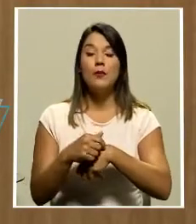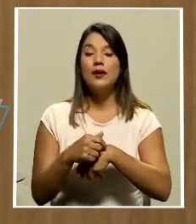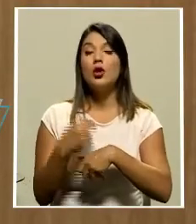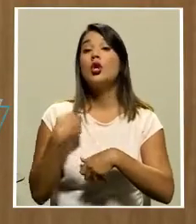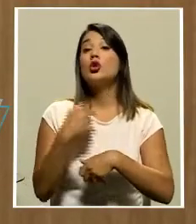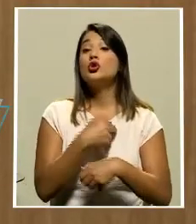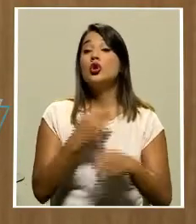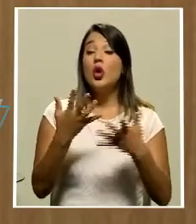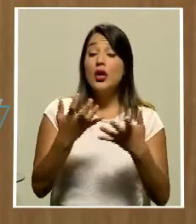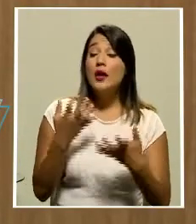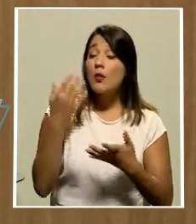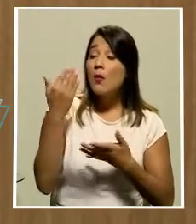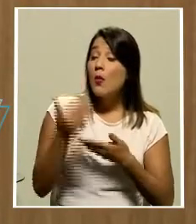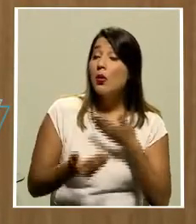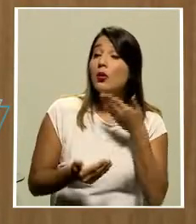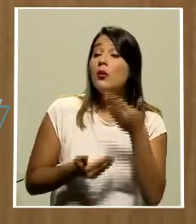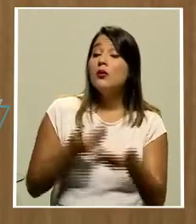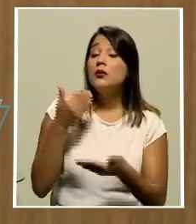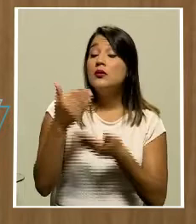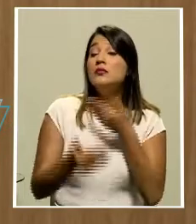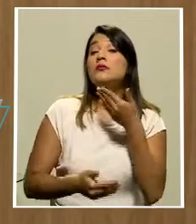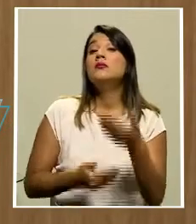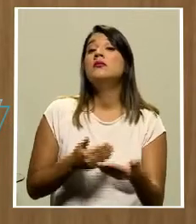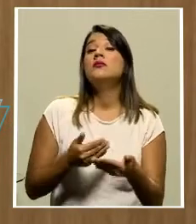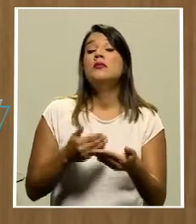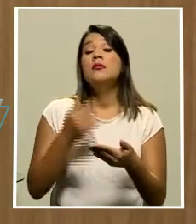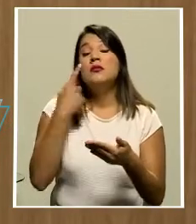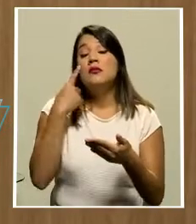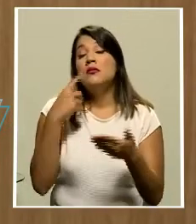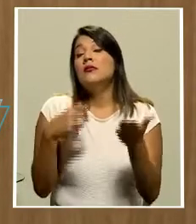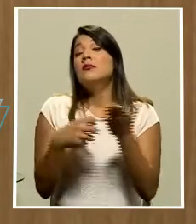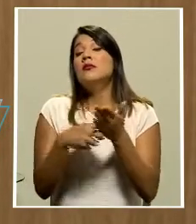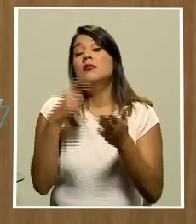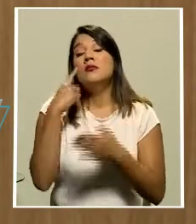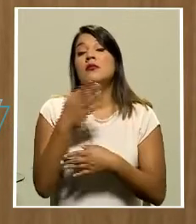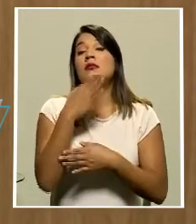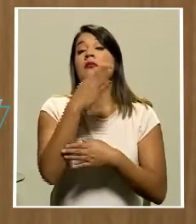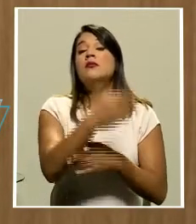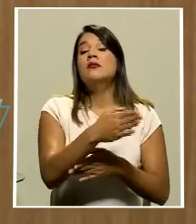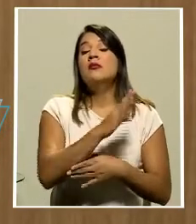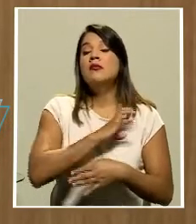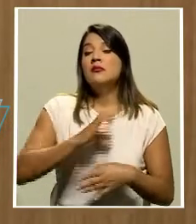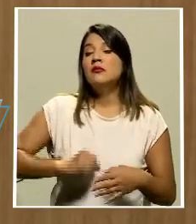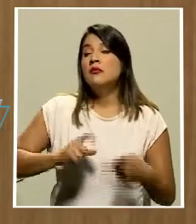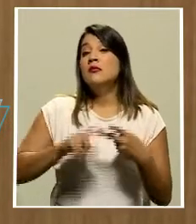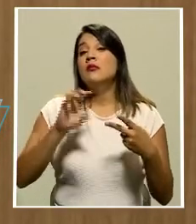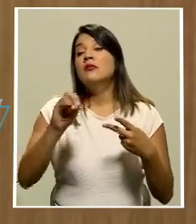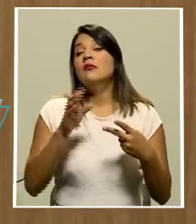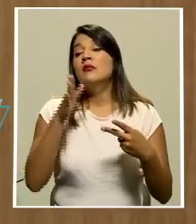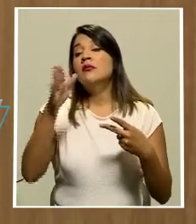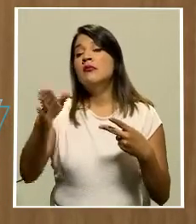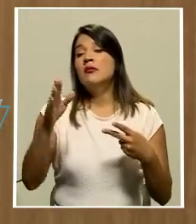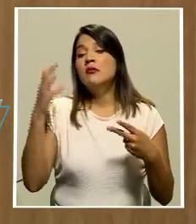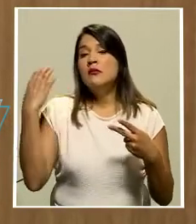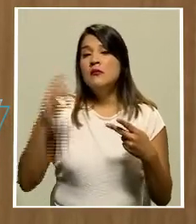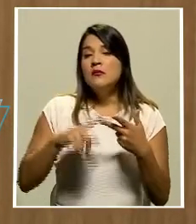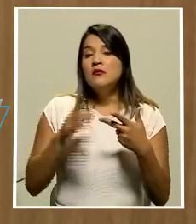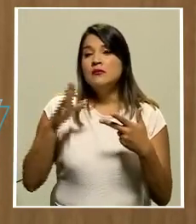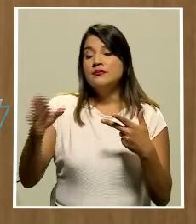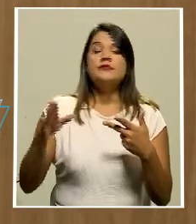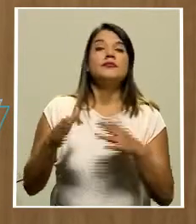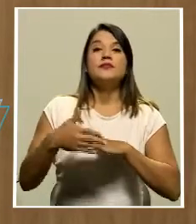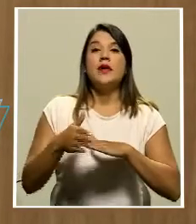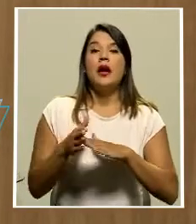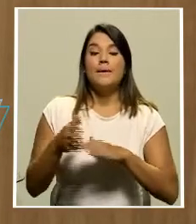poco a poco comprando algunos de los tiquetes a El Salvador, algunos de los tiquetes como Colombia, como Jamaica. Sin embargo, estamos tan reducidos que